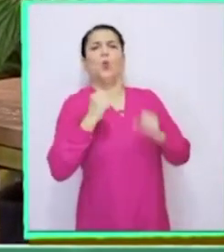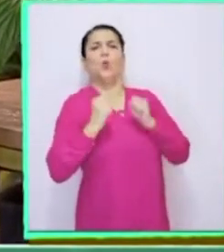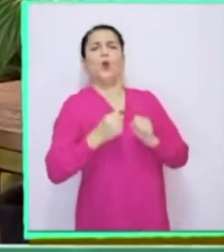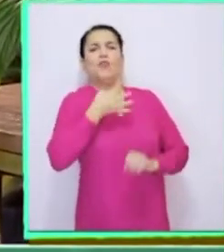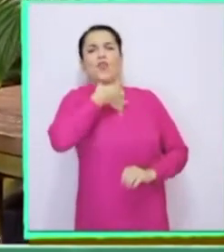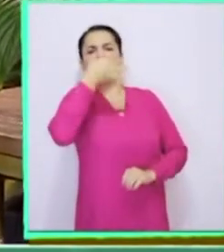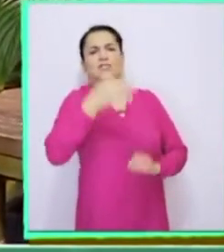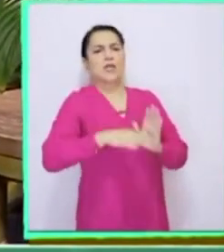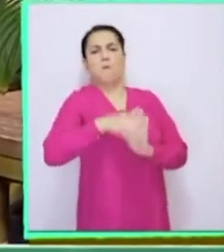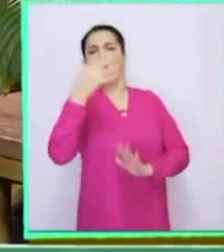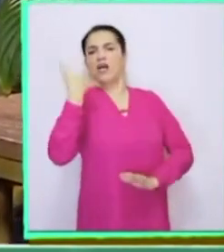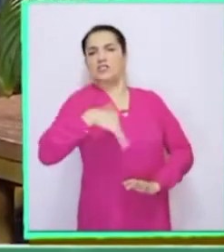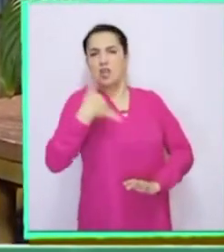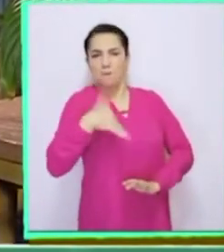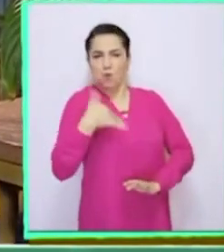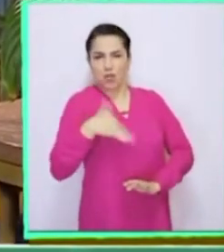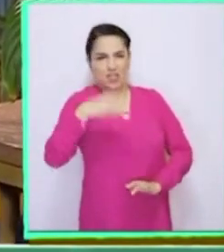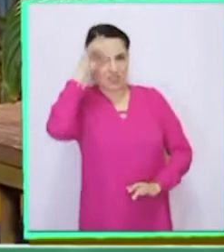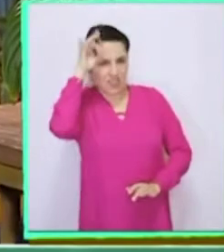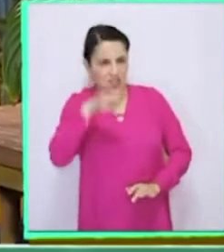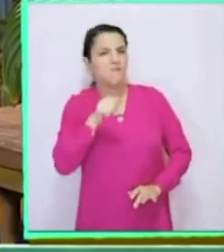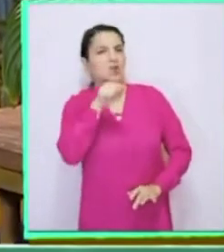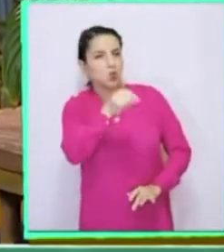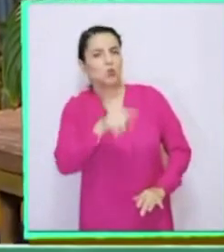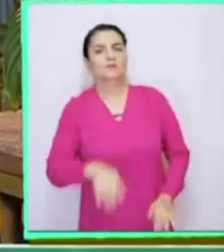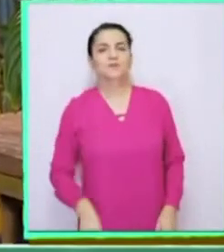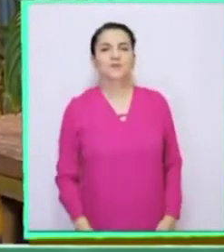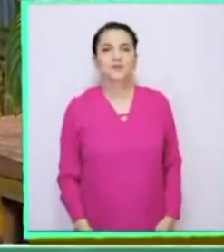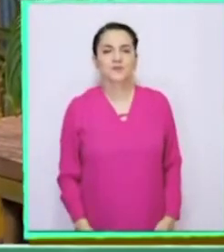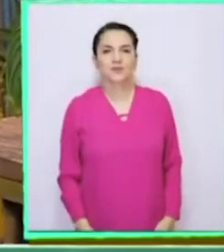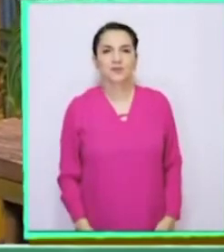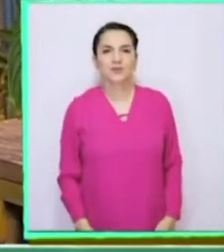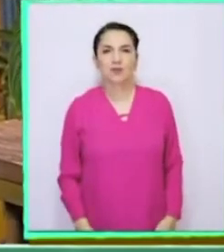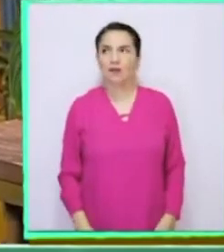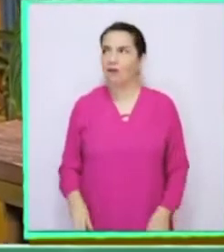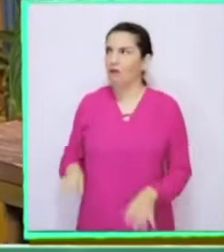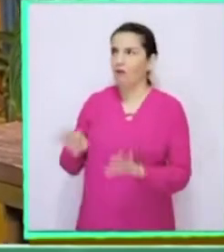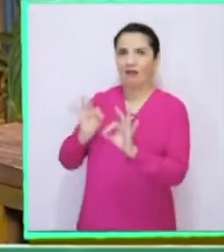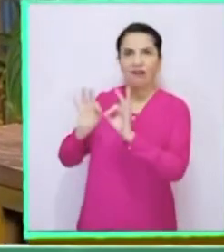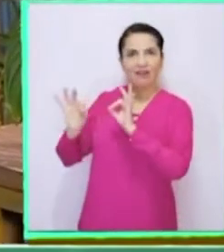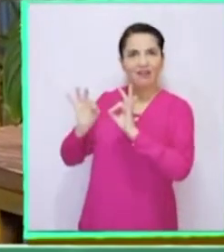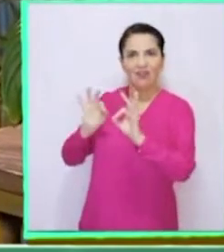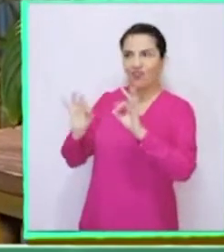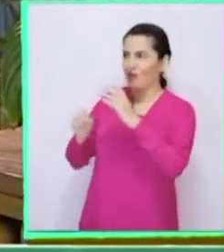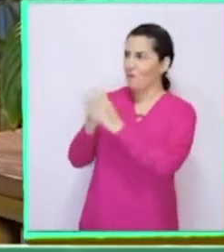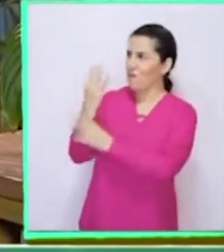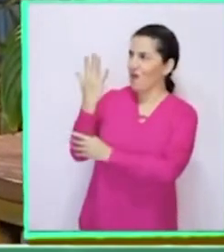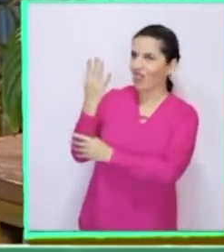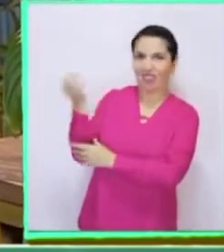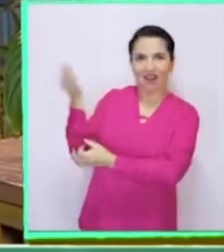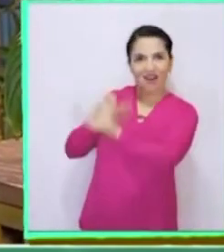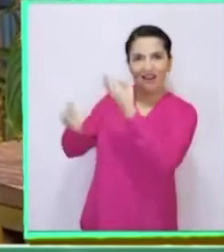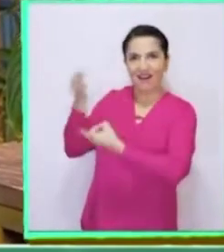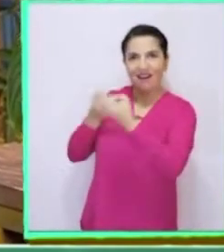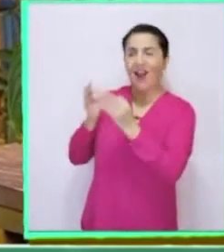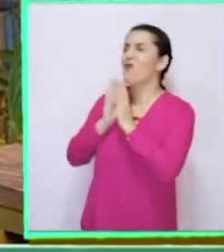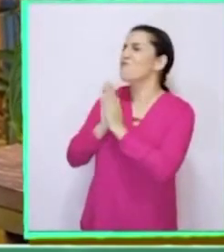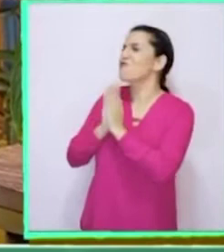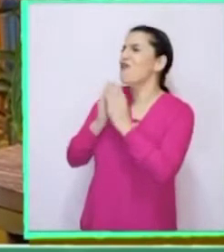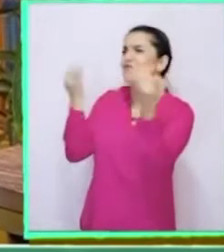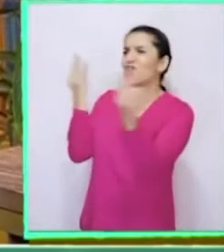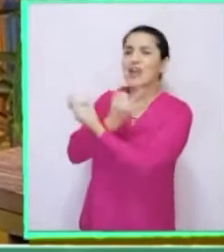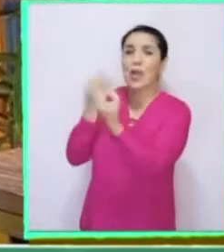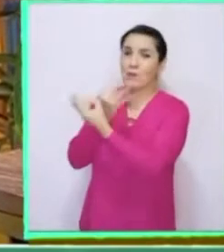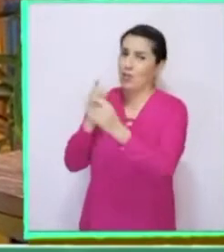lo primero y más importante que debes saber, Valentina. La señora planta me está hablando. Cuénteme, favor, señora